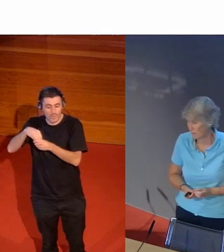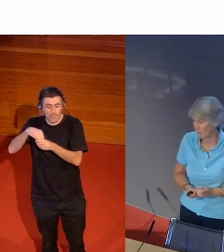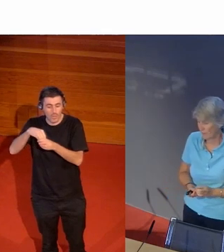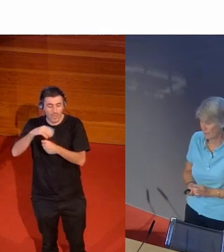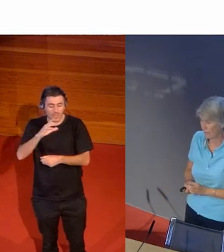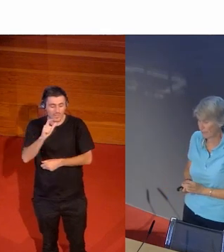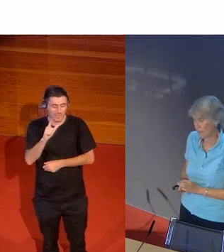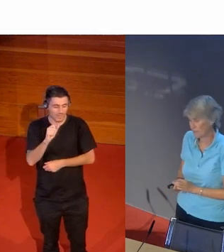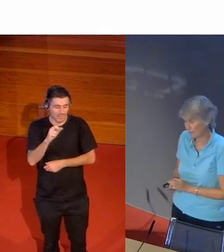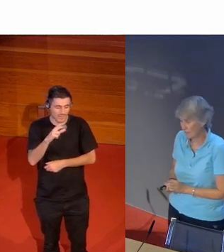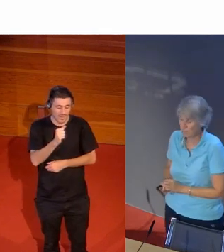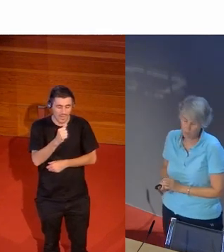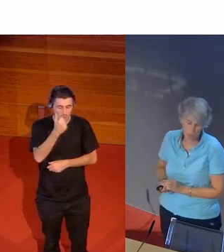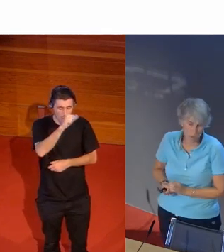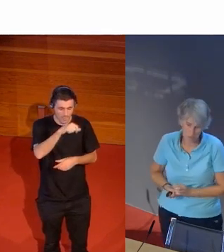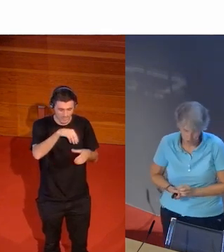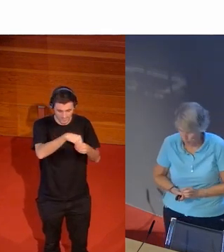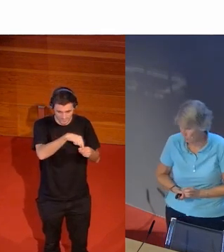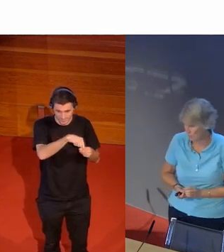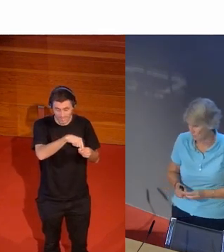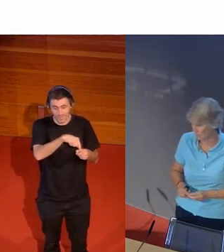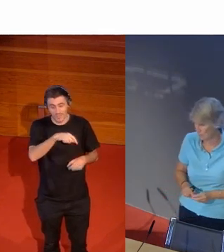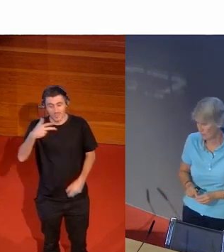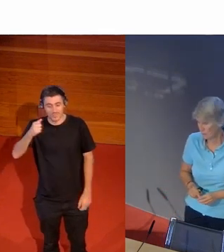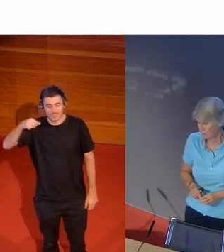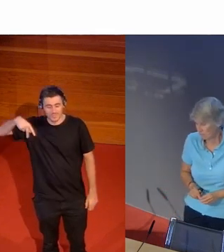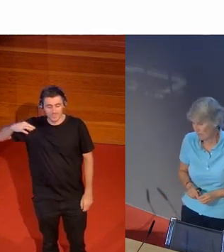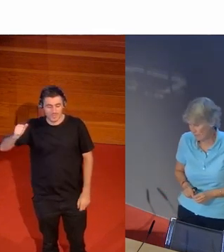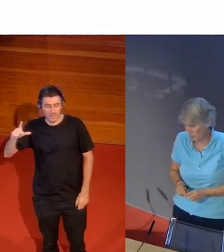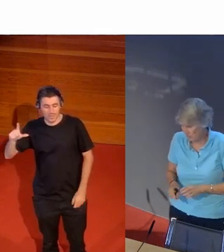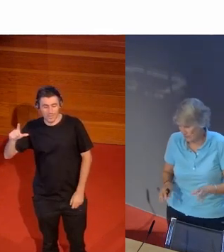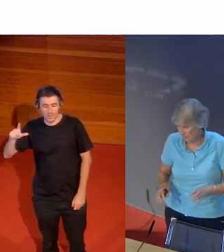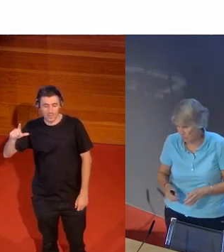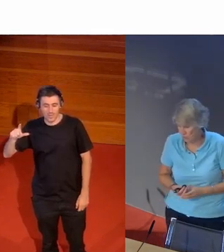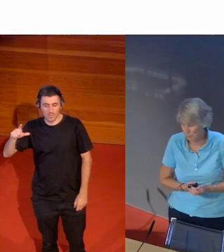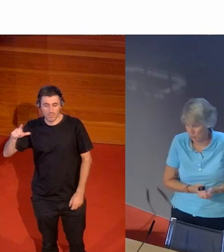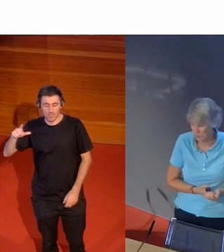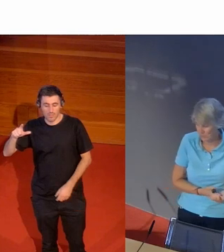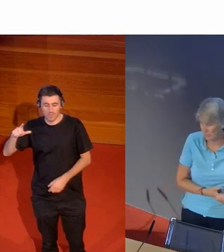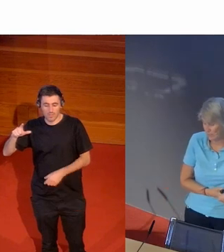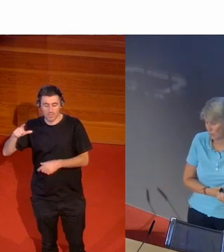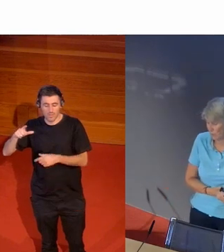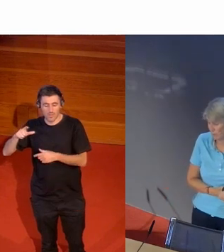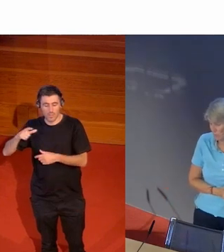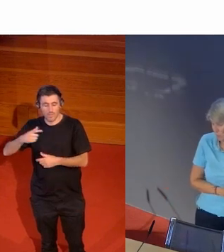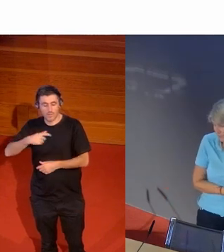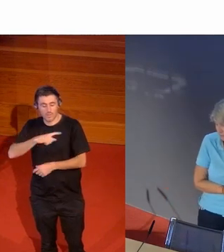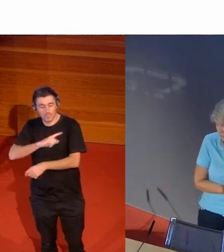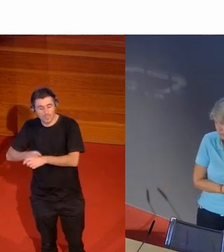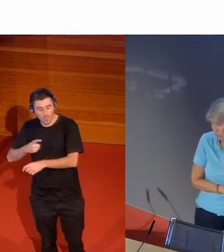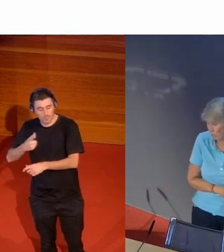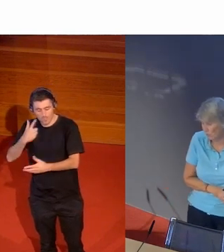hombres en la de Chantal predominio absoluto de hombres el resto sin seguimientos el deporte estrella en la categoría